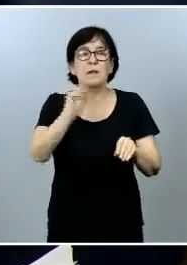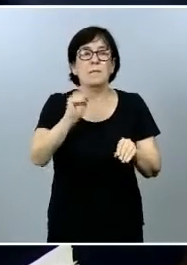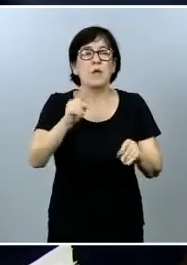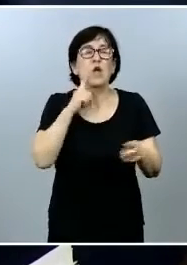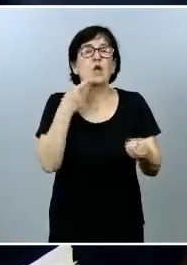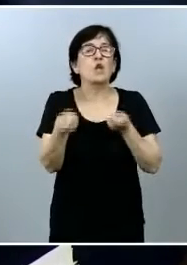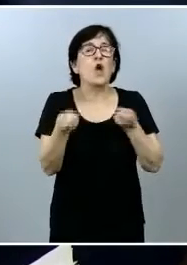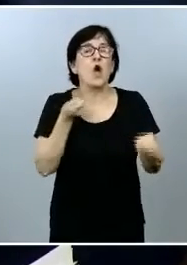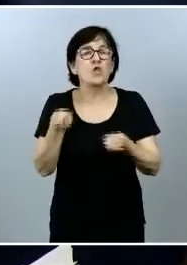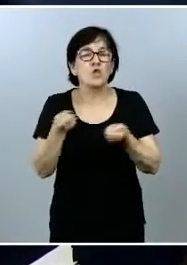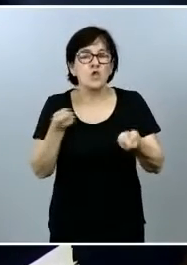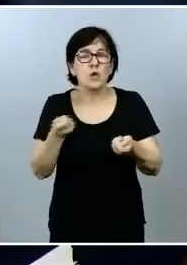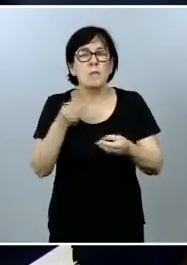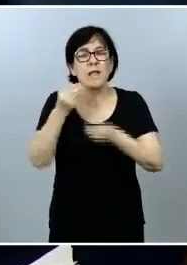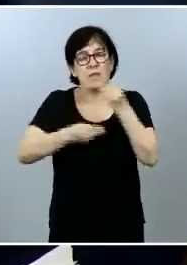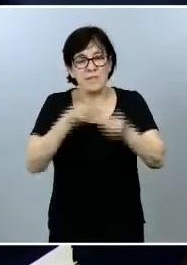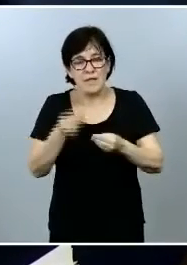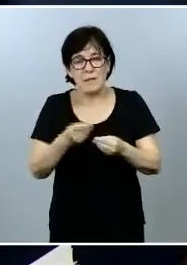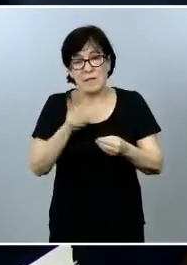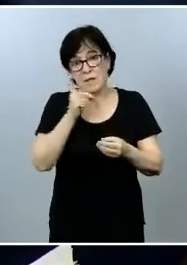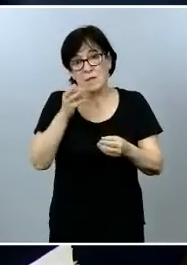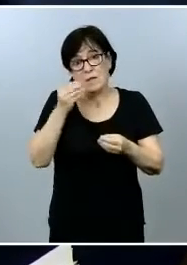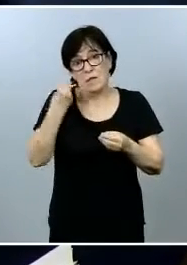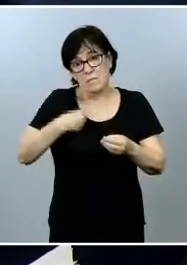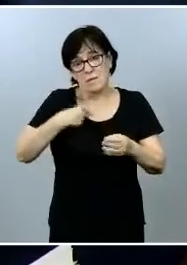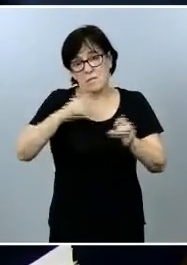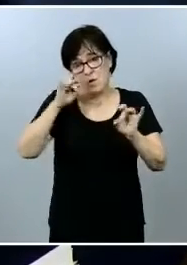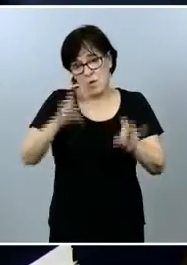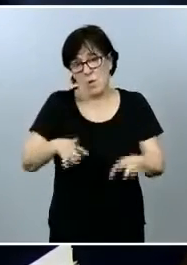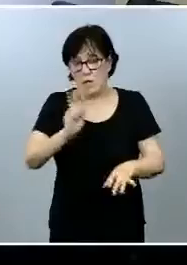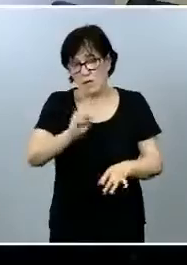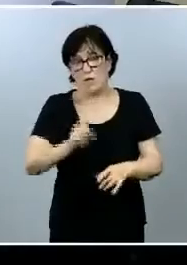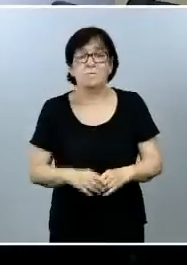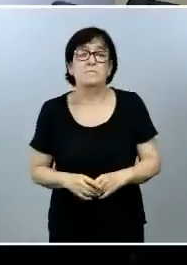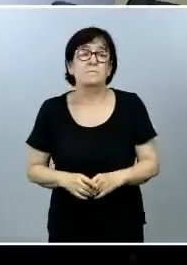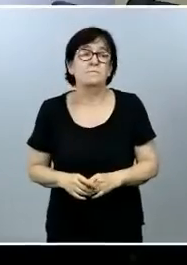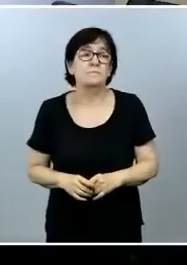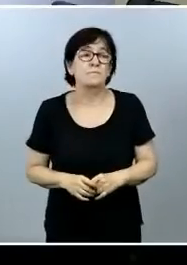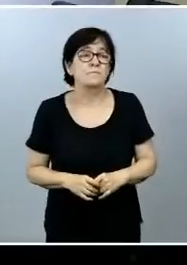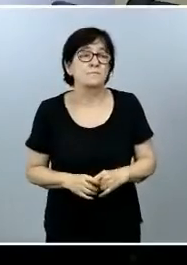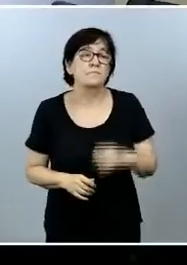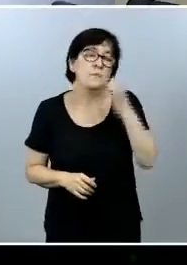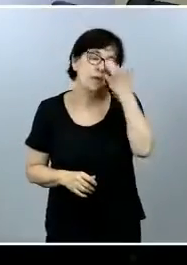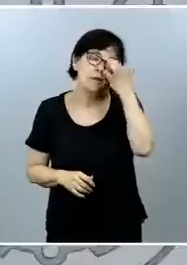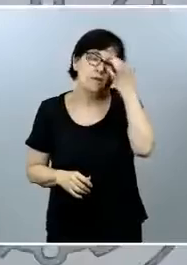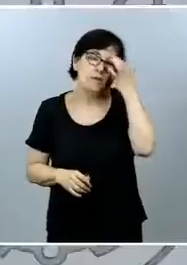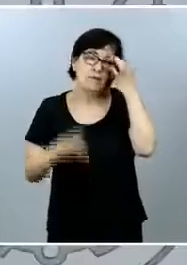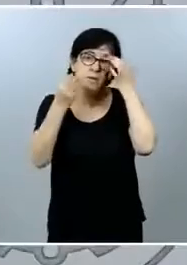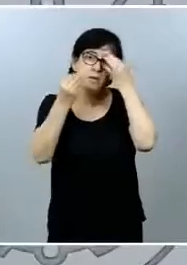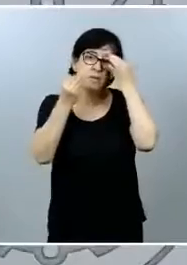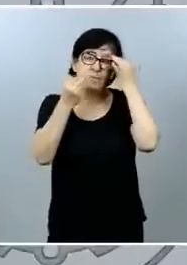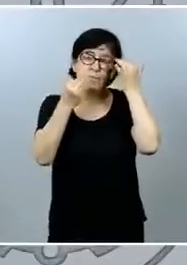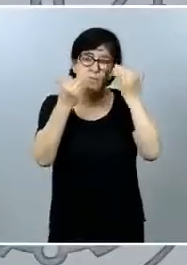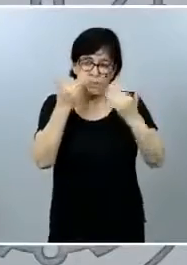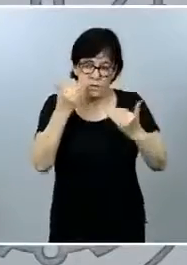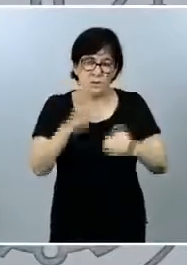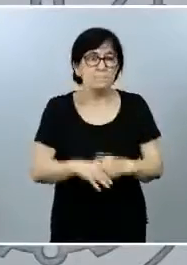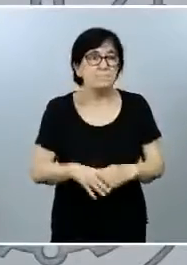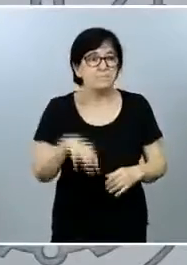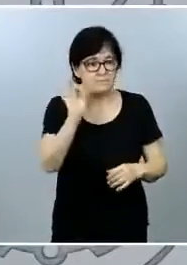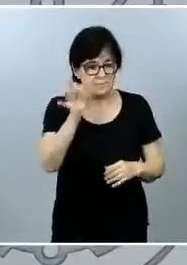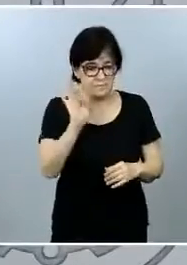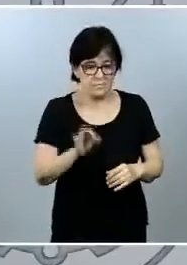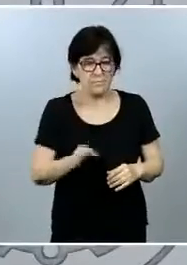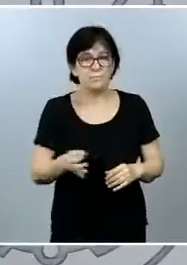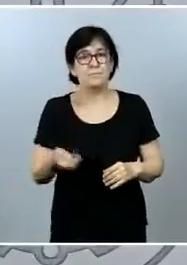están haciendo van a hacer para que no sucedan este tipo de casos? Sí muchas gracias y decir que efectivamente el ingreso mínimo